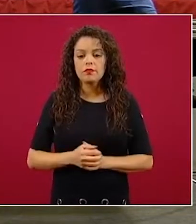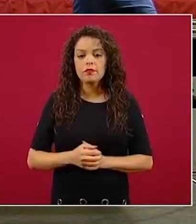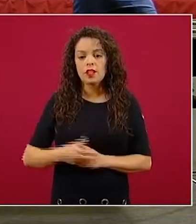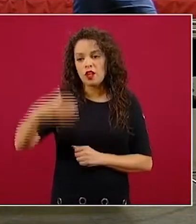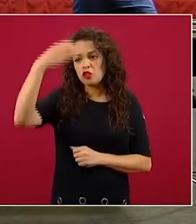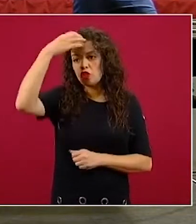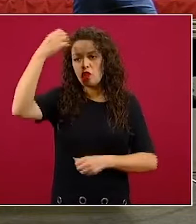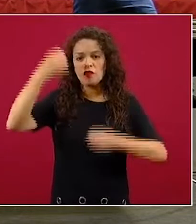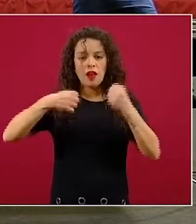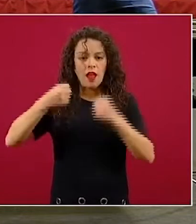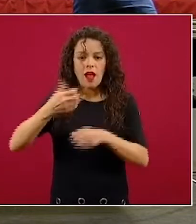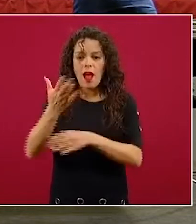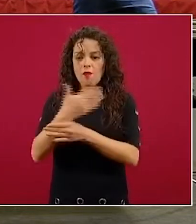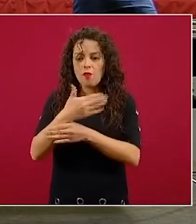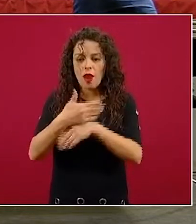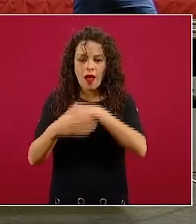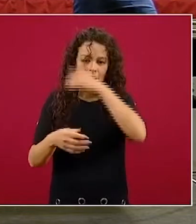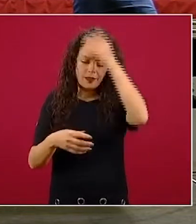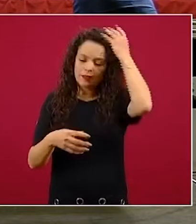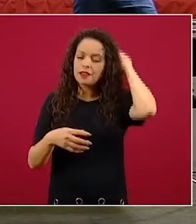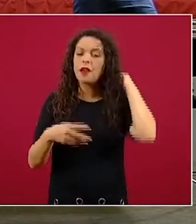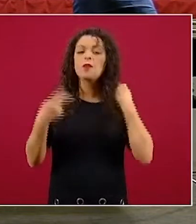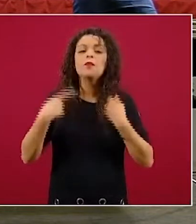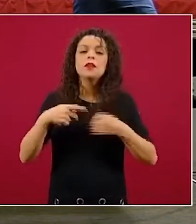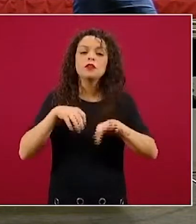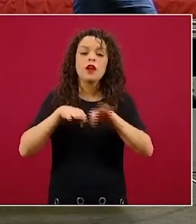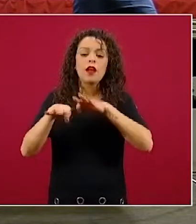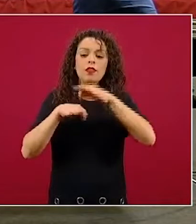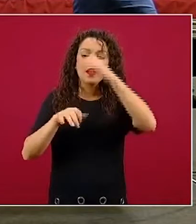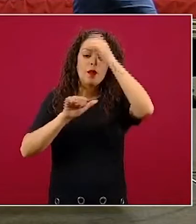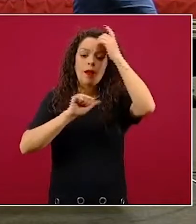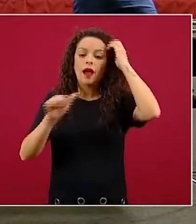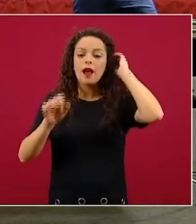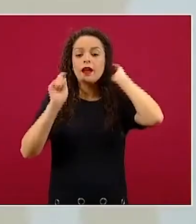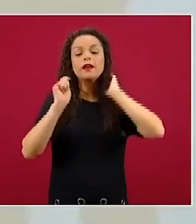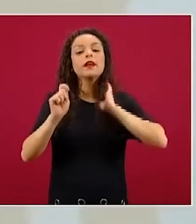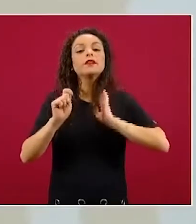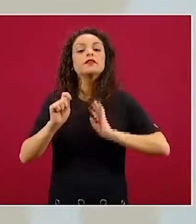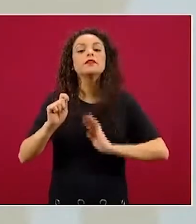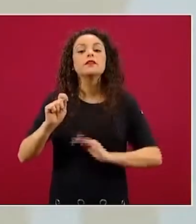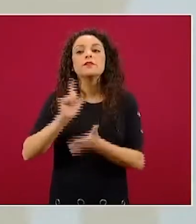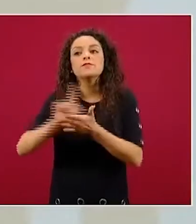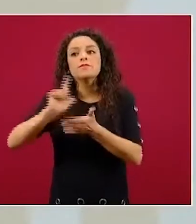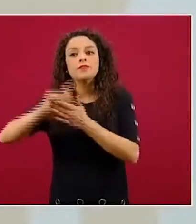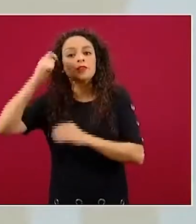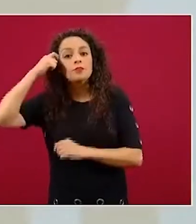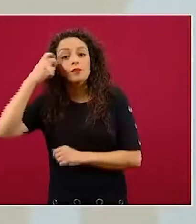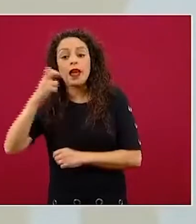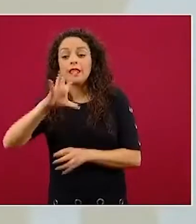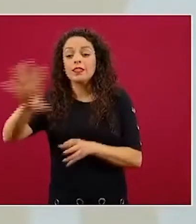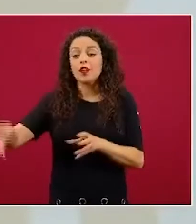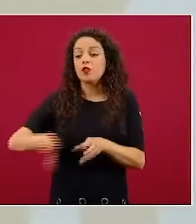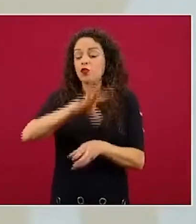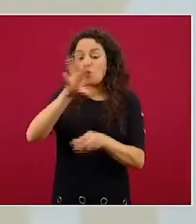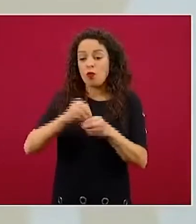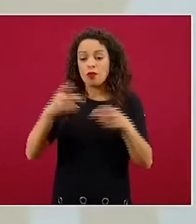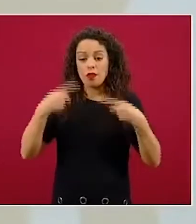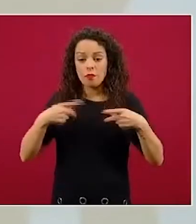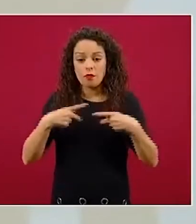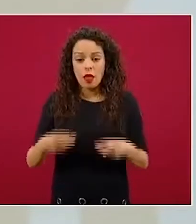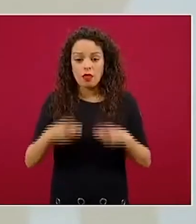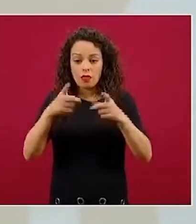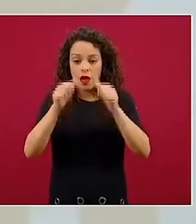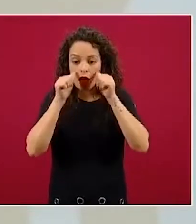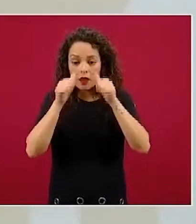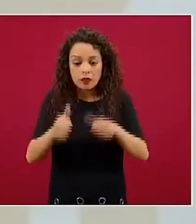choferes de ambulancia, de intendencia. Es todo un universo que ha estado atendiendo a los enfermos de COVID